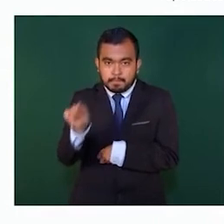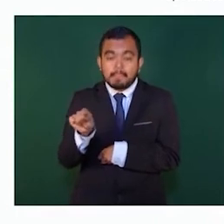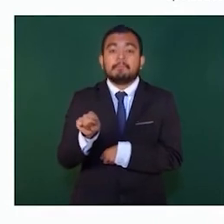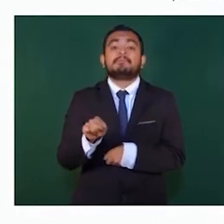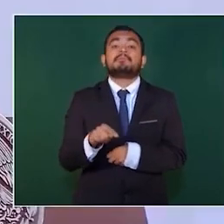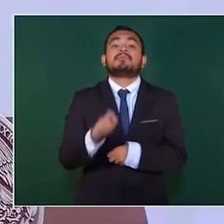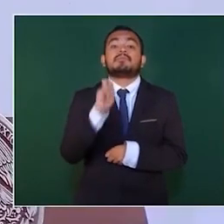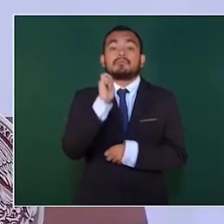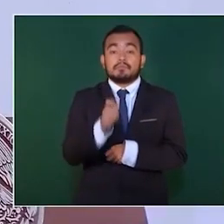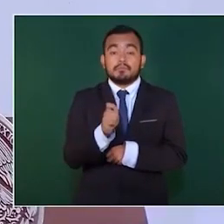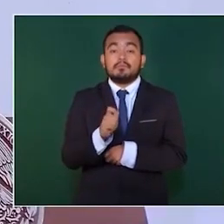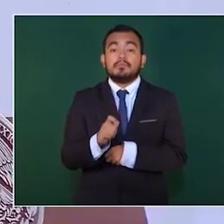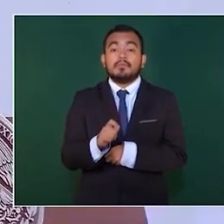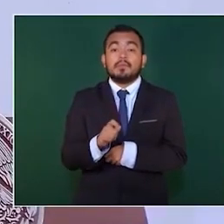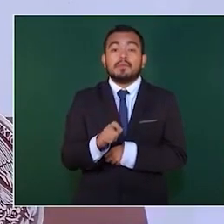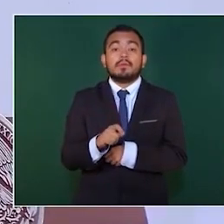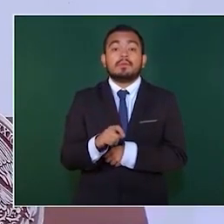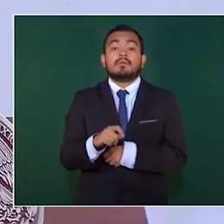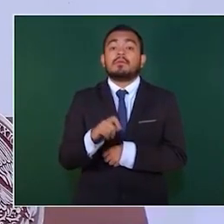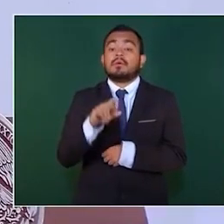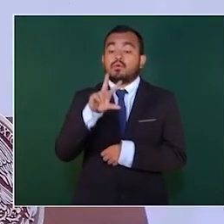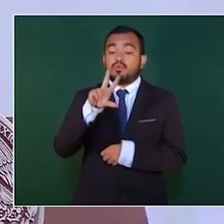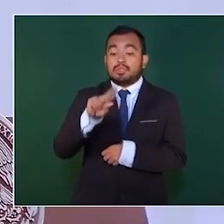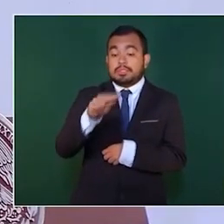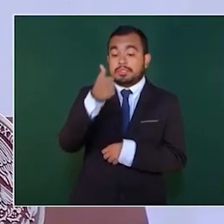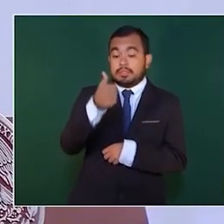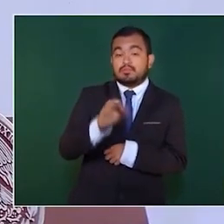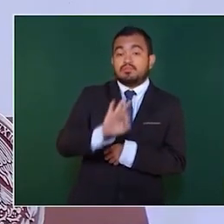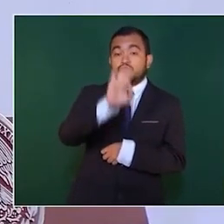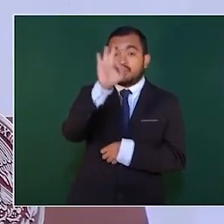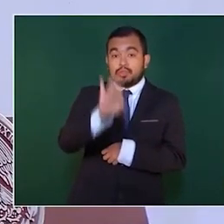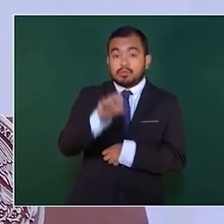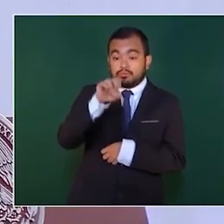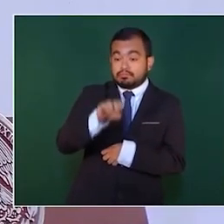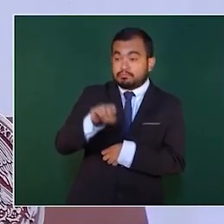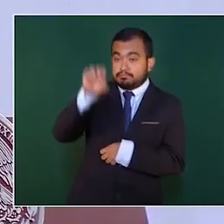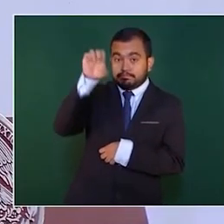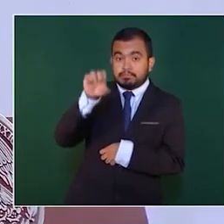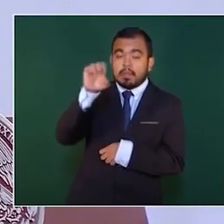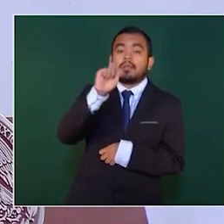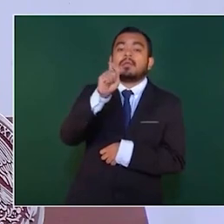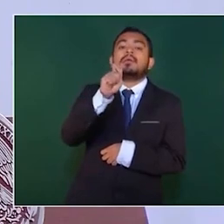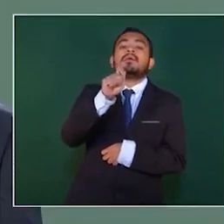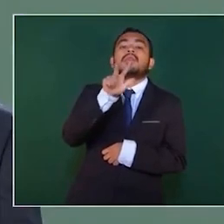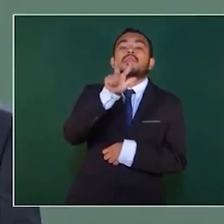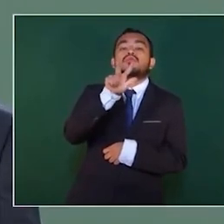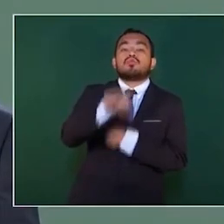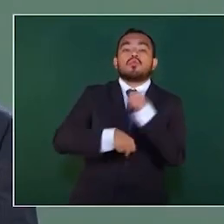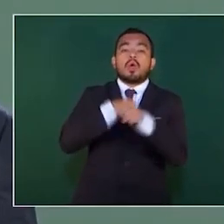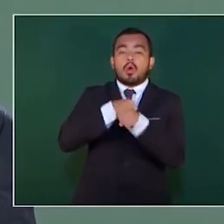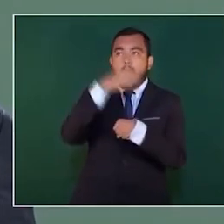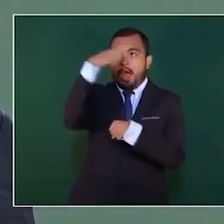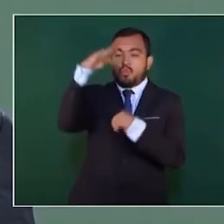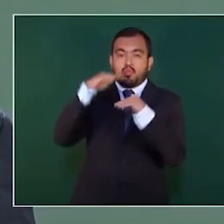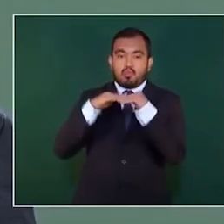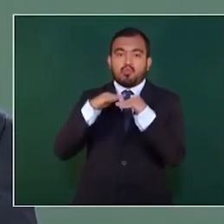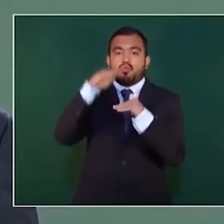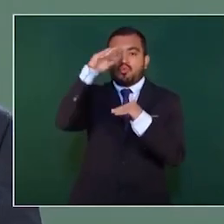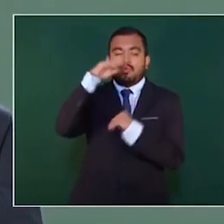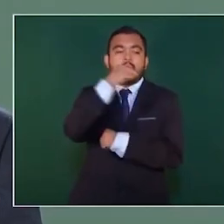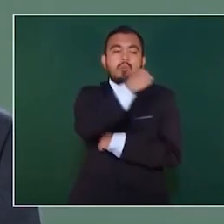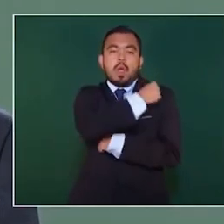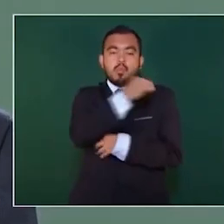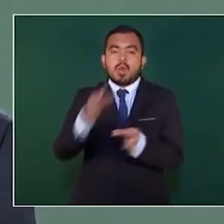tenemos 86 por ciento de las personas adultas de 18 años en adelante que ya han sido cubiertas con la